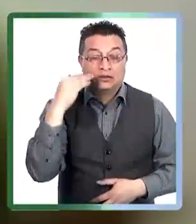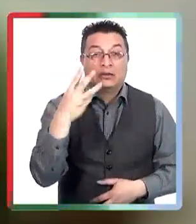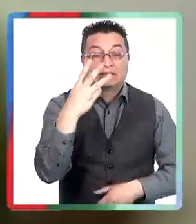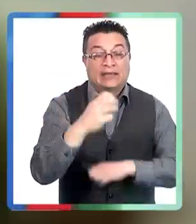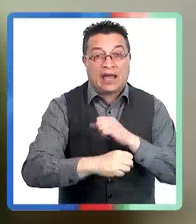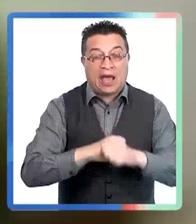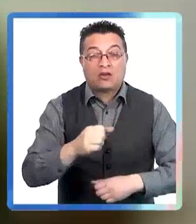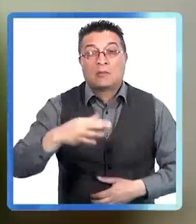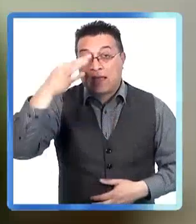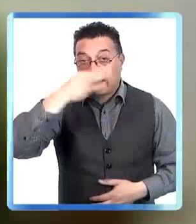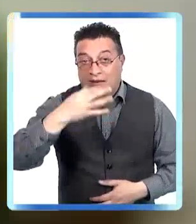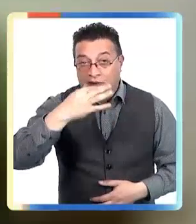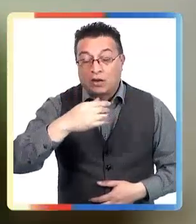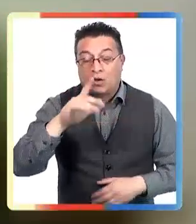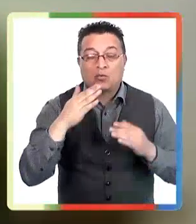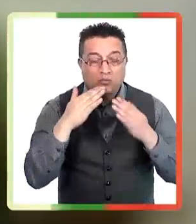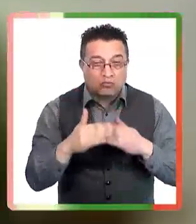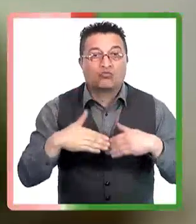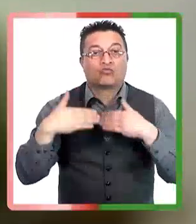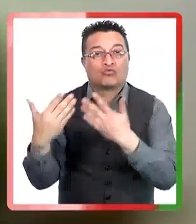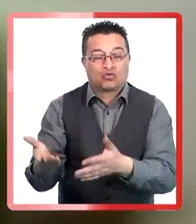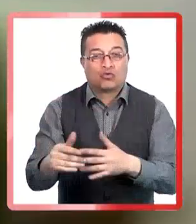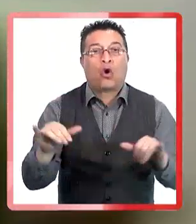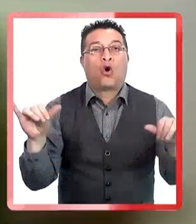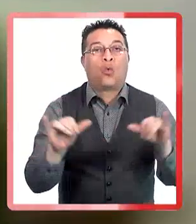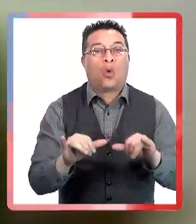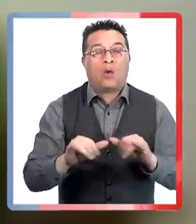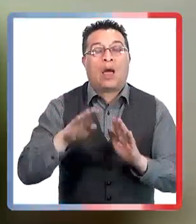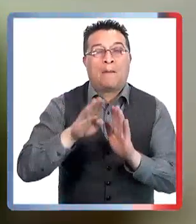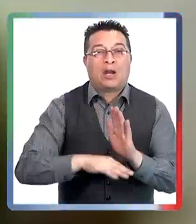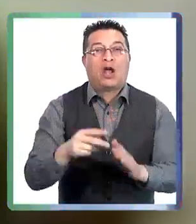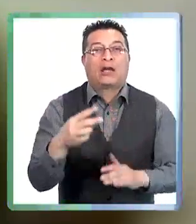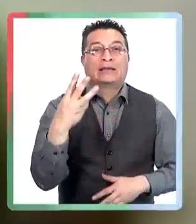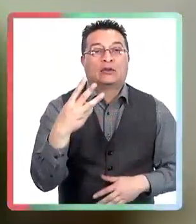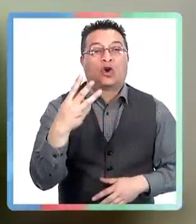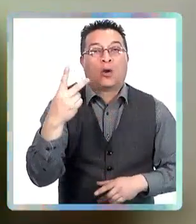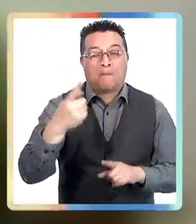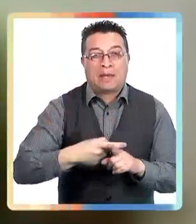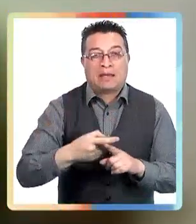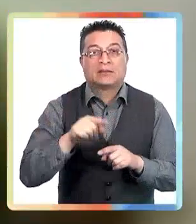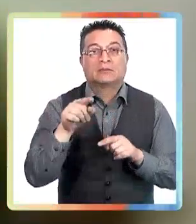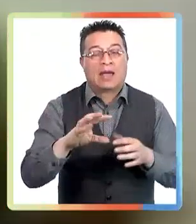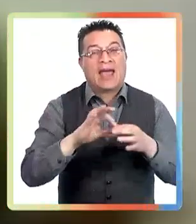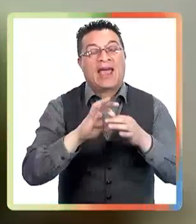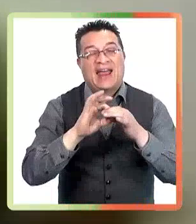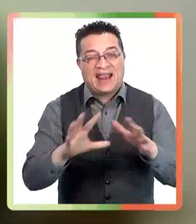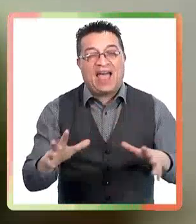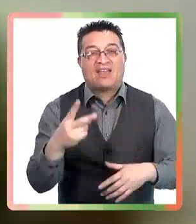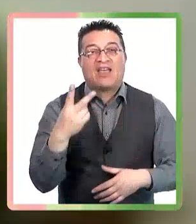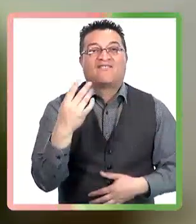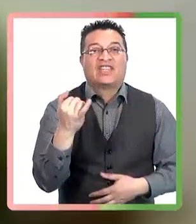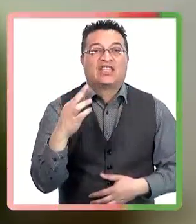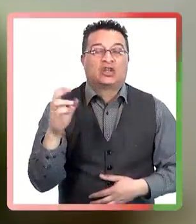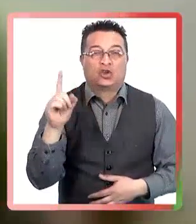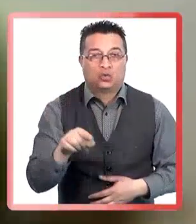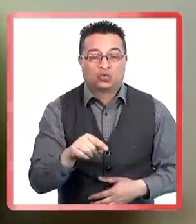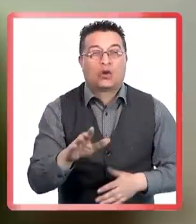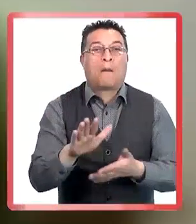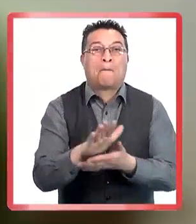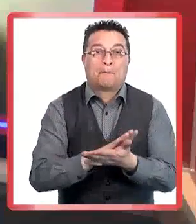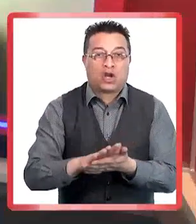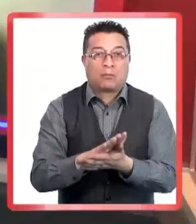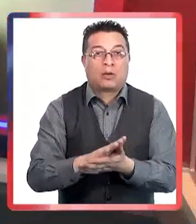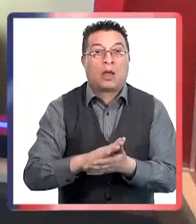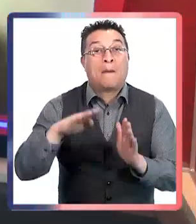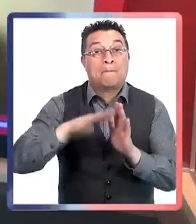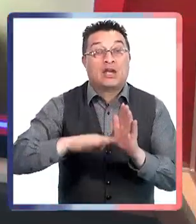de tres años le va dar un resfrio, se lo transmite a esta guaguita menor de dos meses y hacen cuadros graves del virus respiratorio esencial. Por ejemplo,